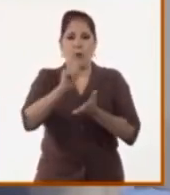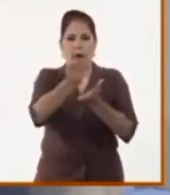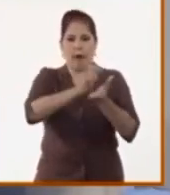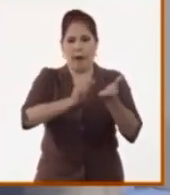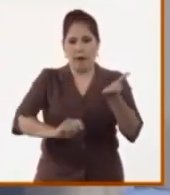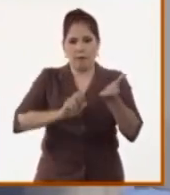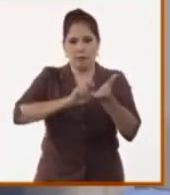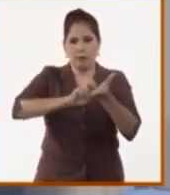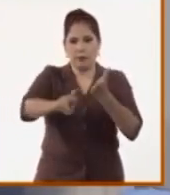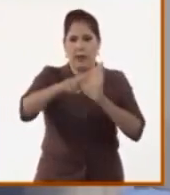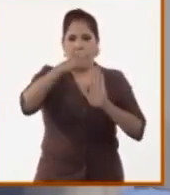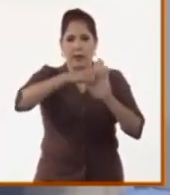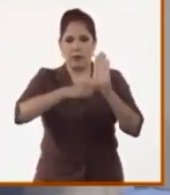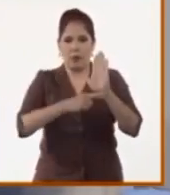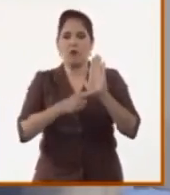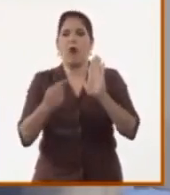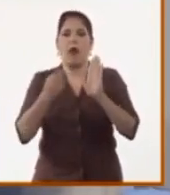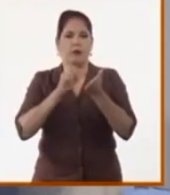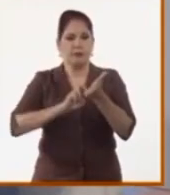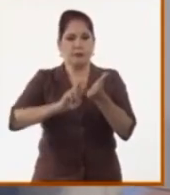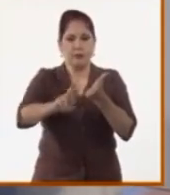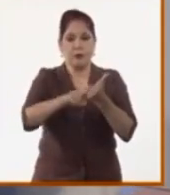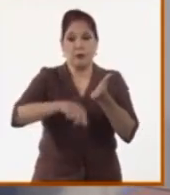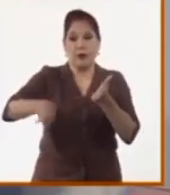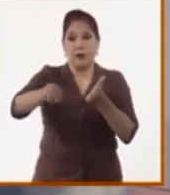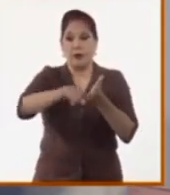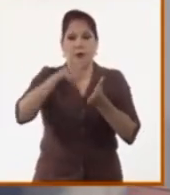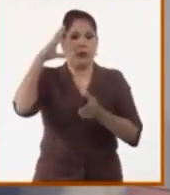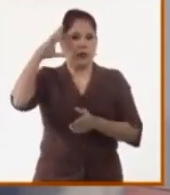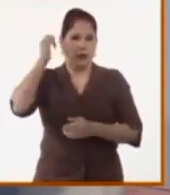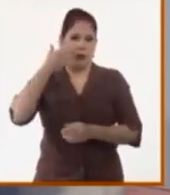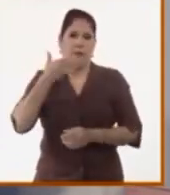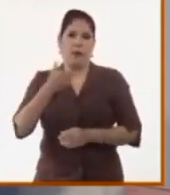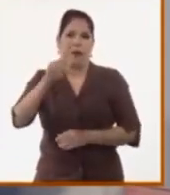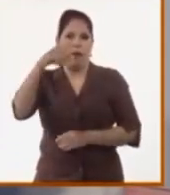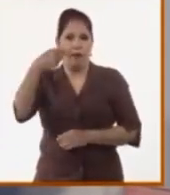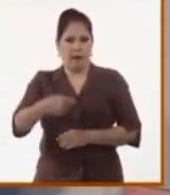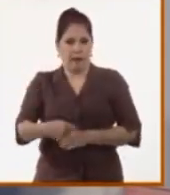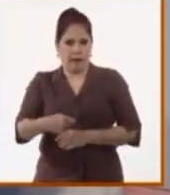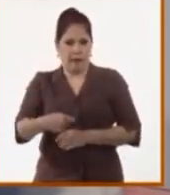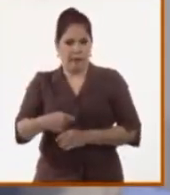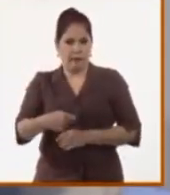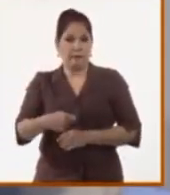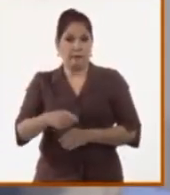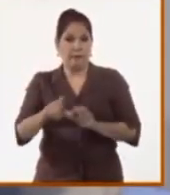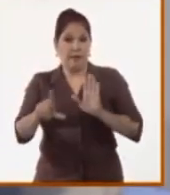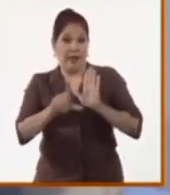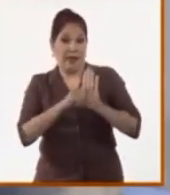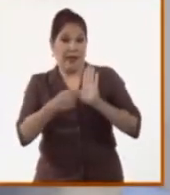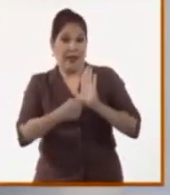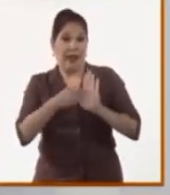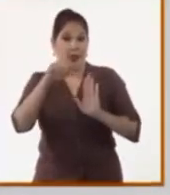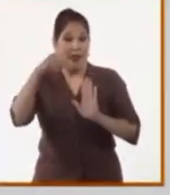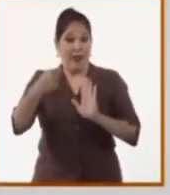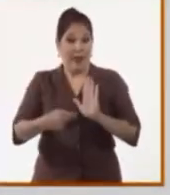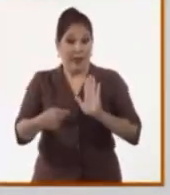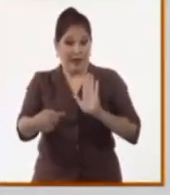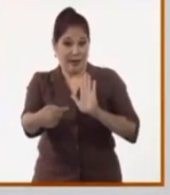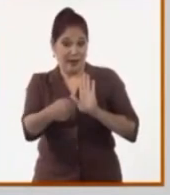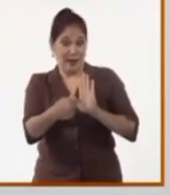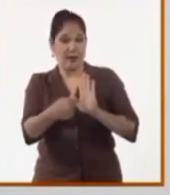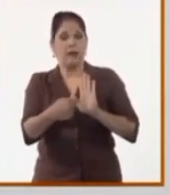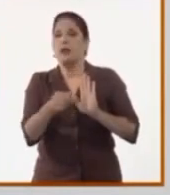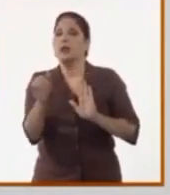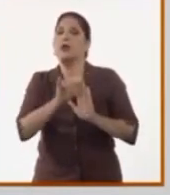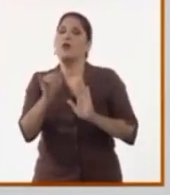resoluciones que complementan lo que se expone en la ley. Referirme quiero a que se ha establecido, además